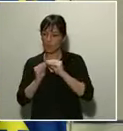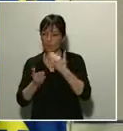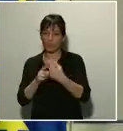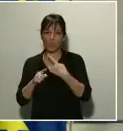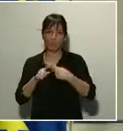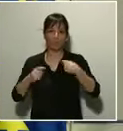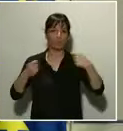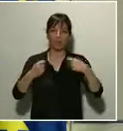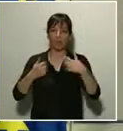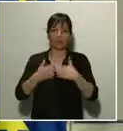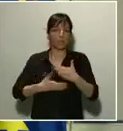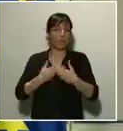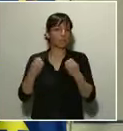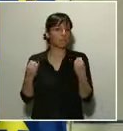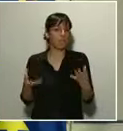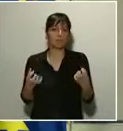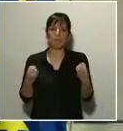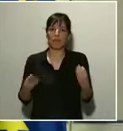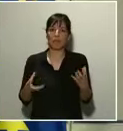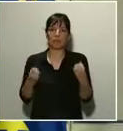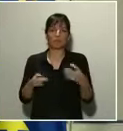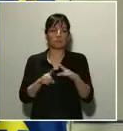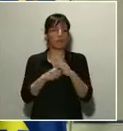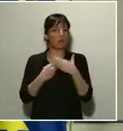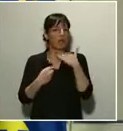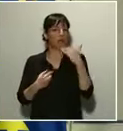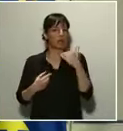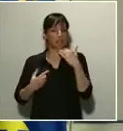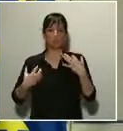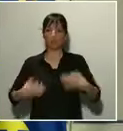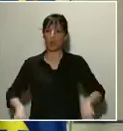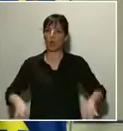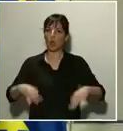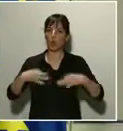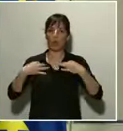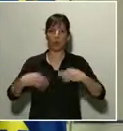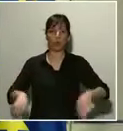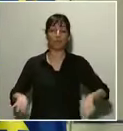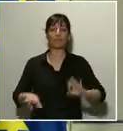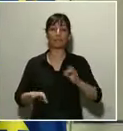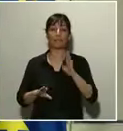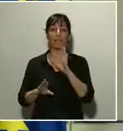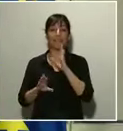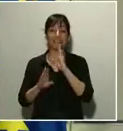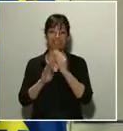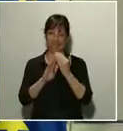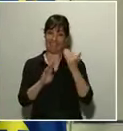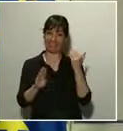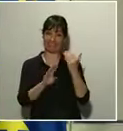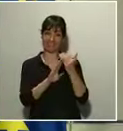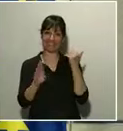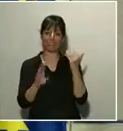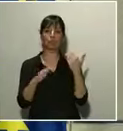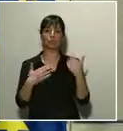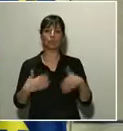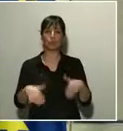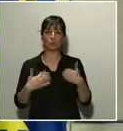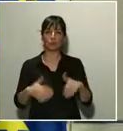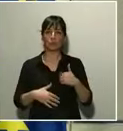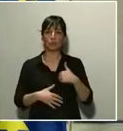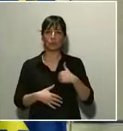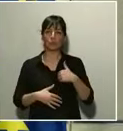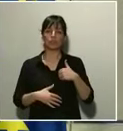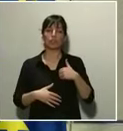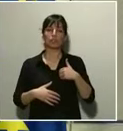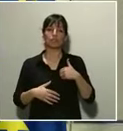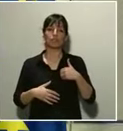prácticamente normalizada. Es verdad que en aquel periodo se incrementó un ciento por ciento e incluso más. Se